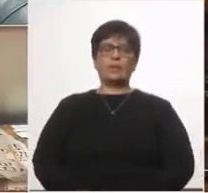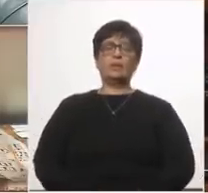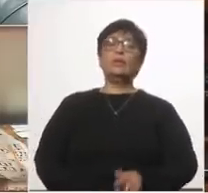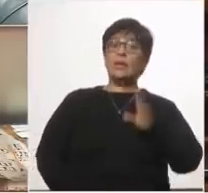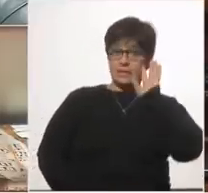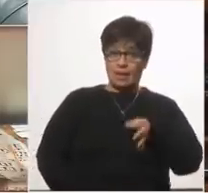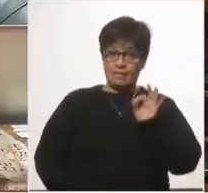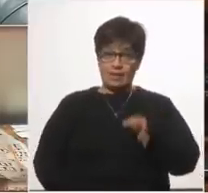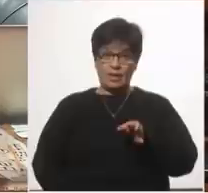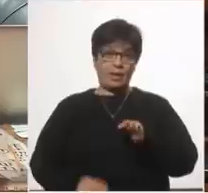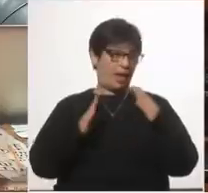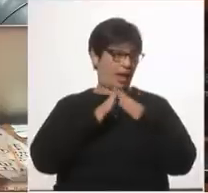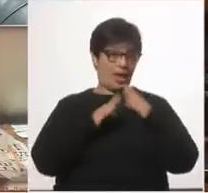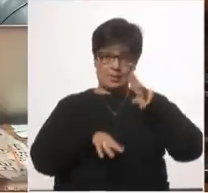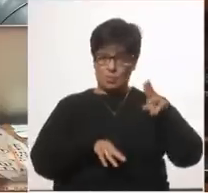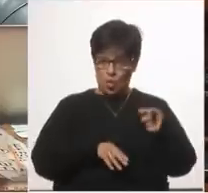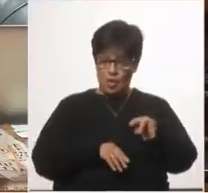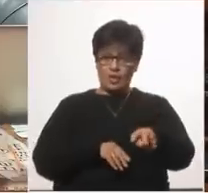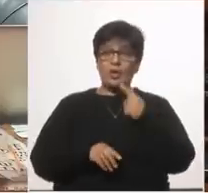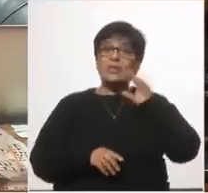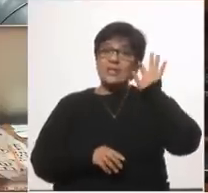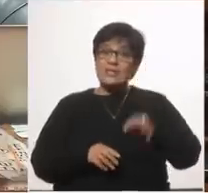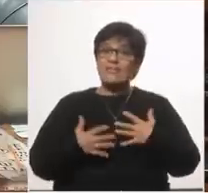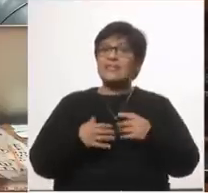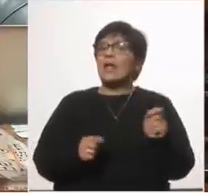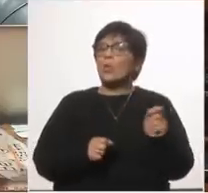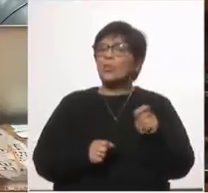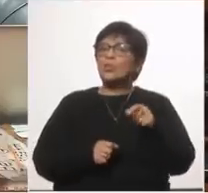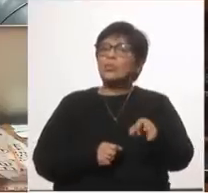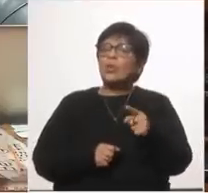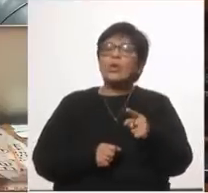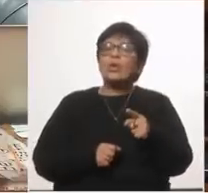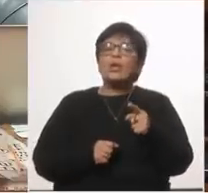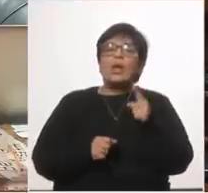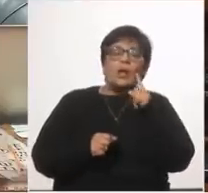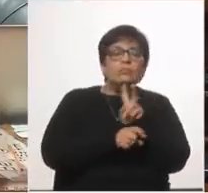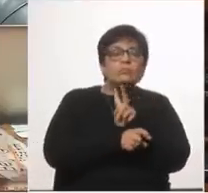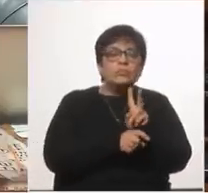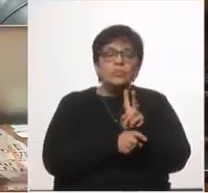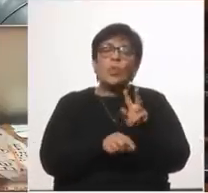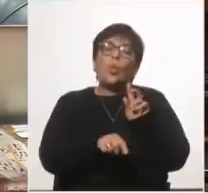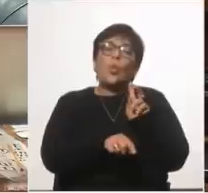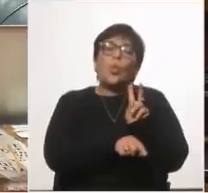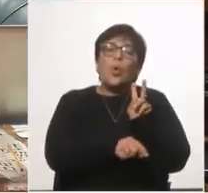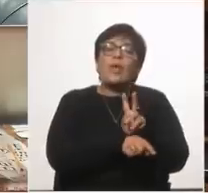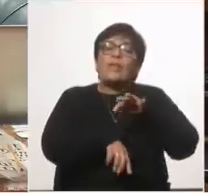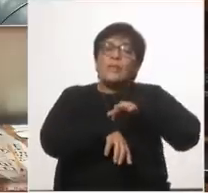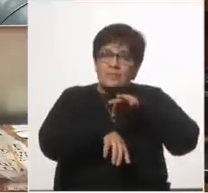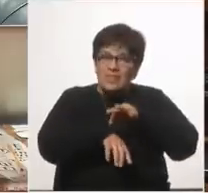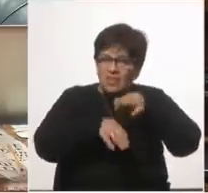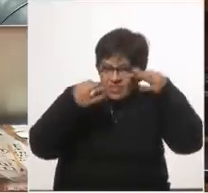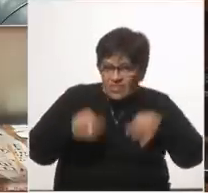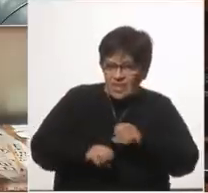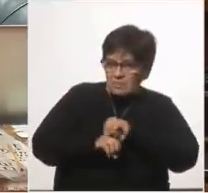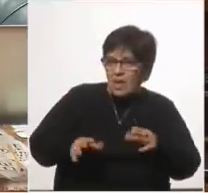y queremos saber los que murieron en domicilio si el ministerio tiene la información de cuál fue la atención que recibieron y si fue en tiempo y